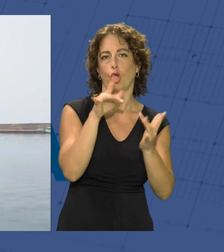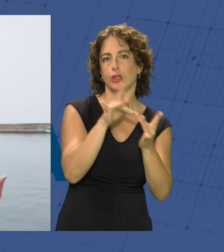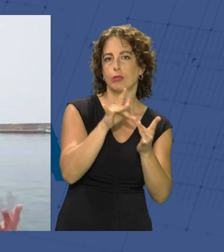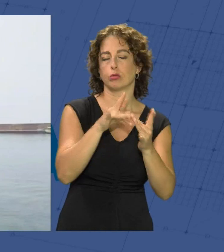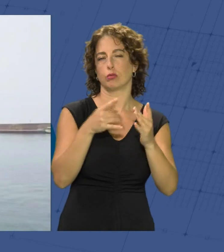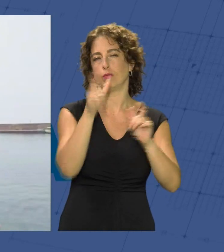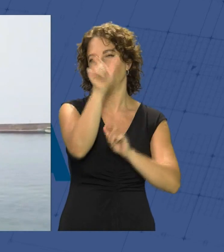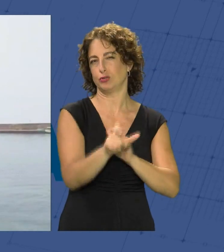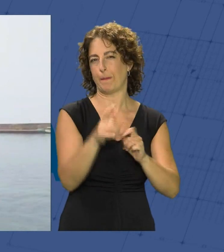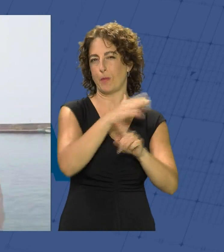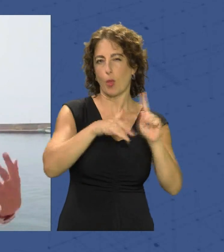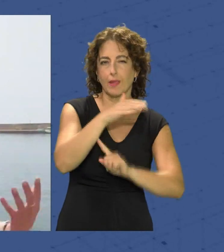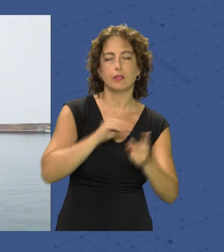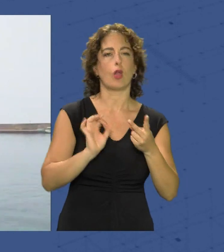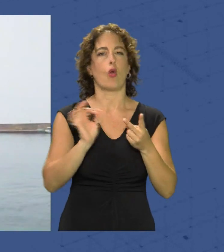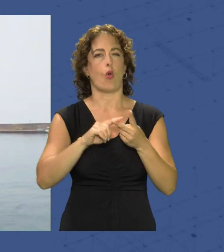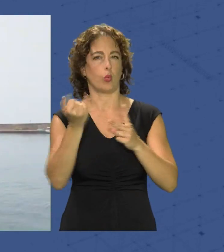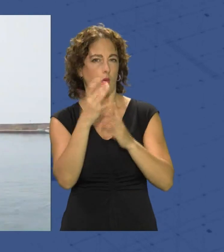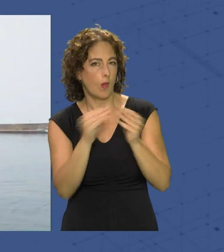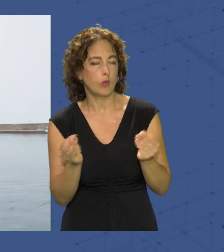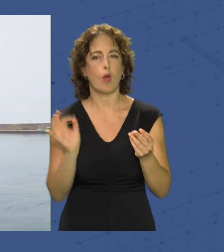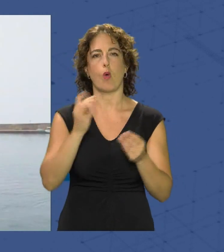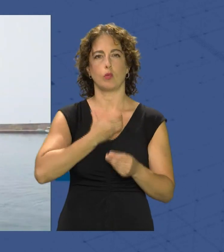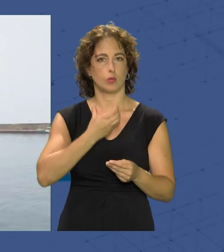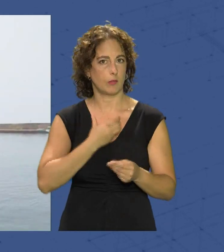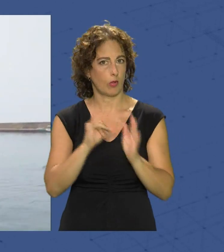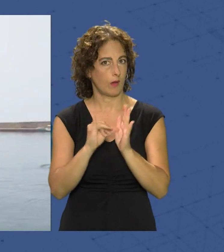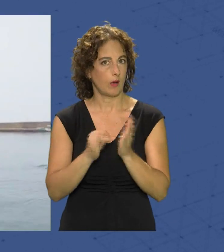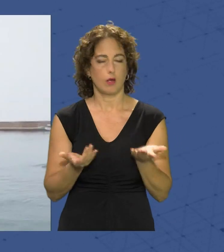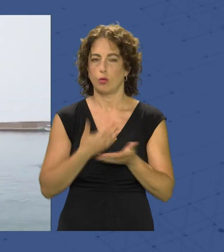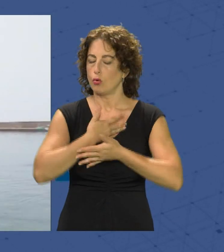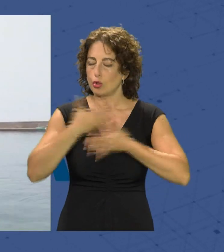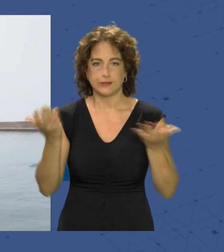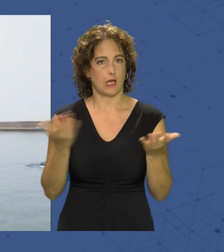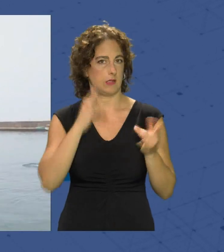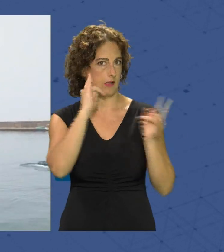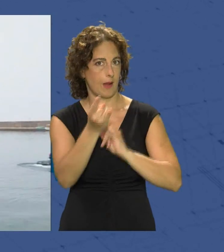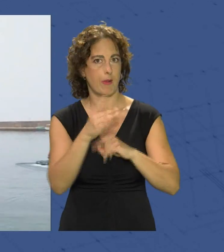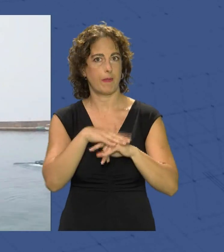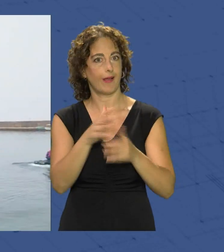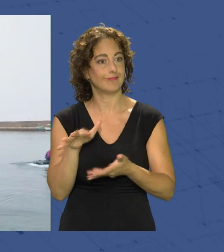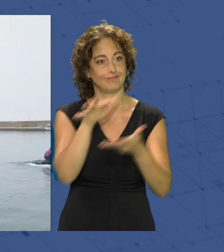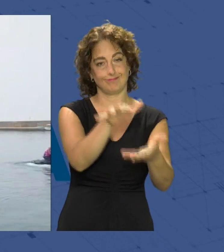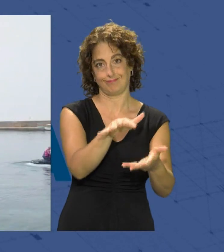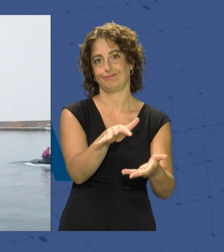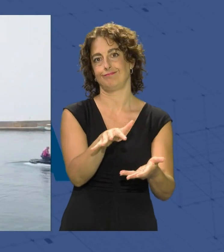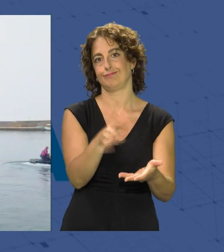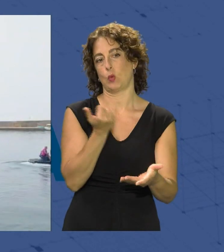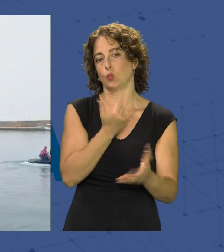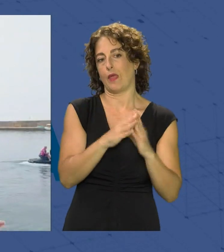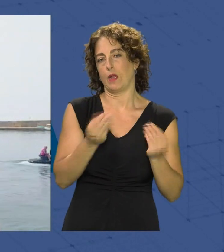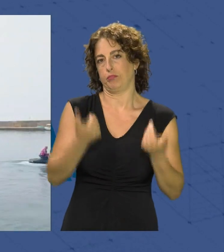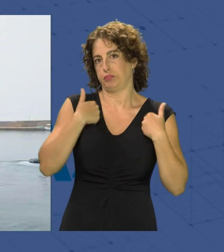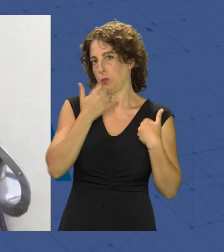medio ambiente, con la Junta de Andalucía o con el ayuntamiento más cercano o quien sea para que podamos en este caso desde la Junta de